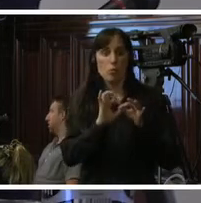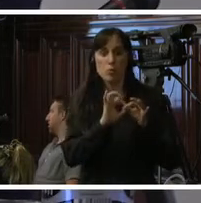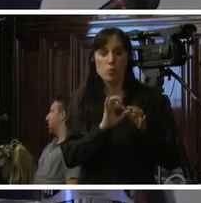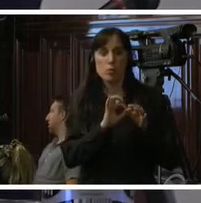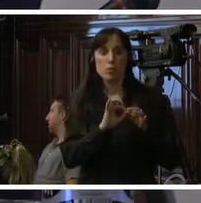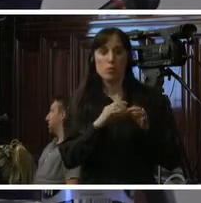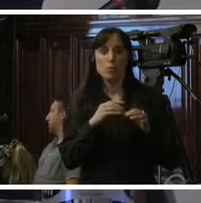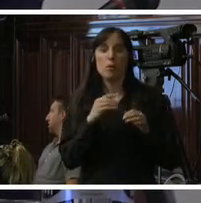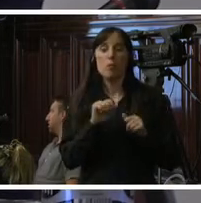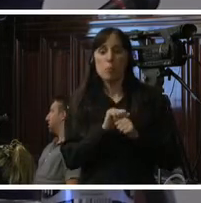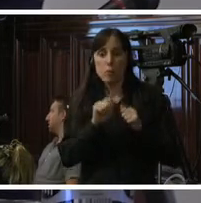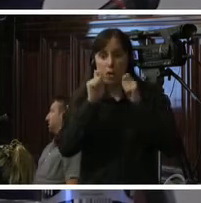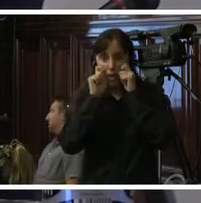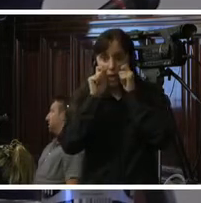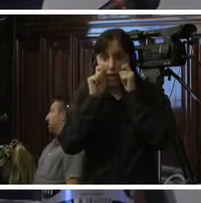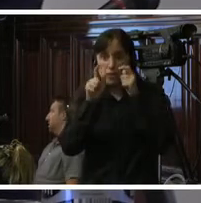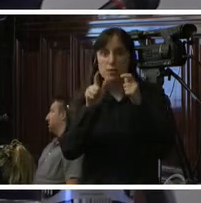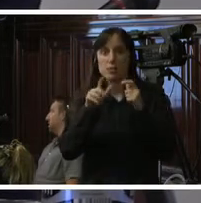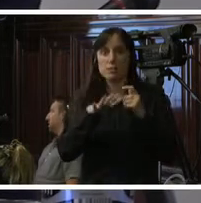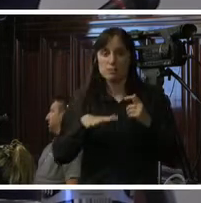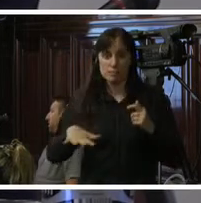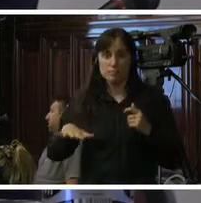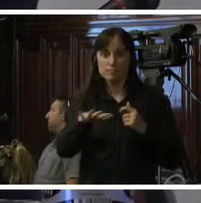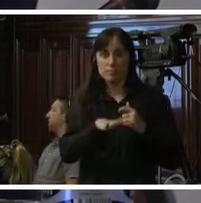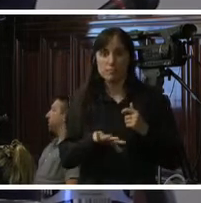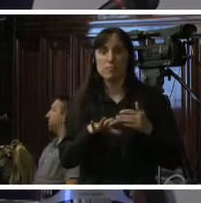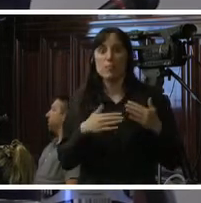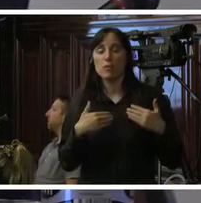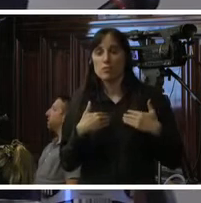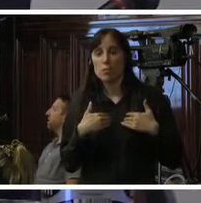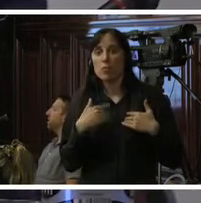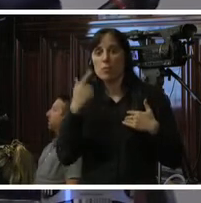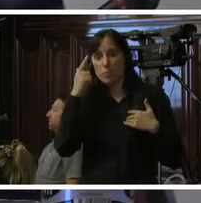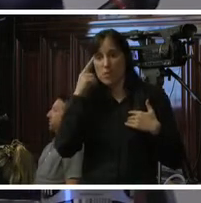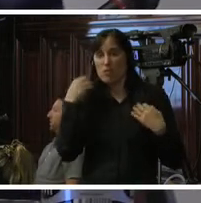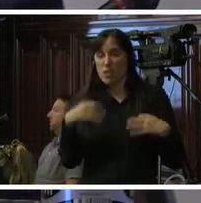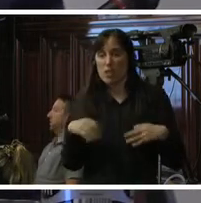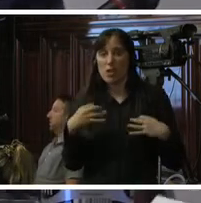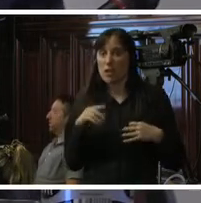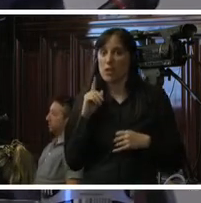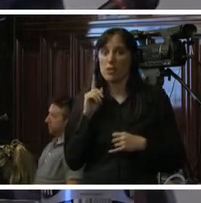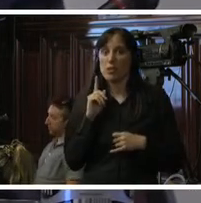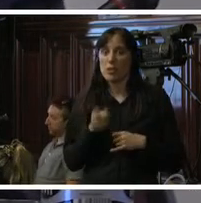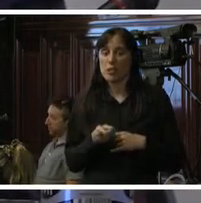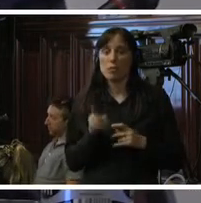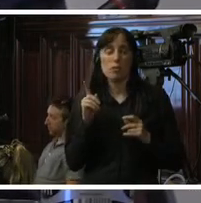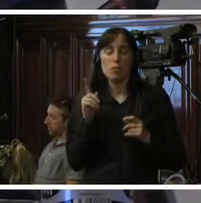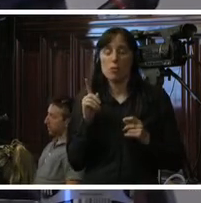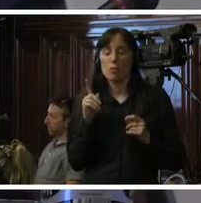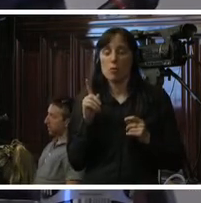todos a efecto de atender esas circunstancias. Yo también pienso que lamentablemente se tomó una decisión muy